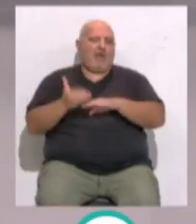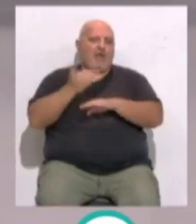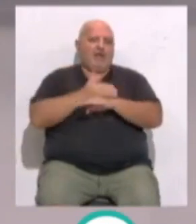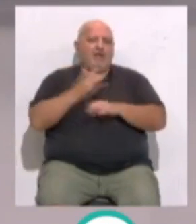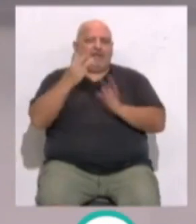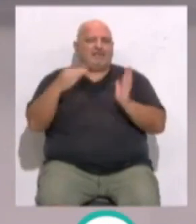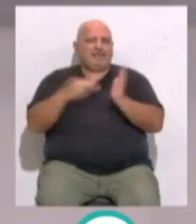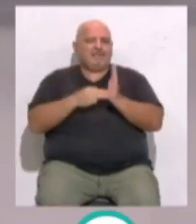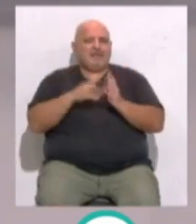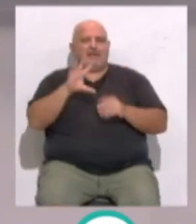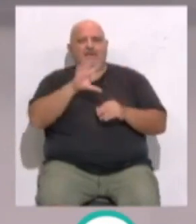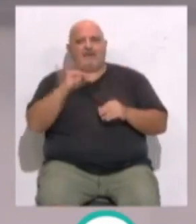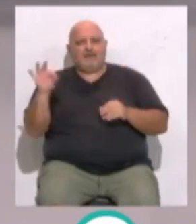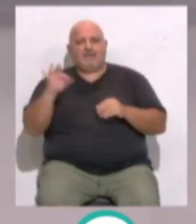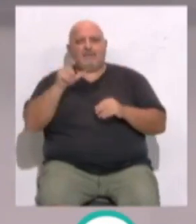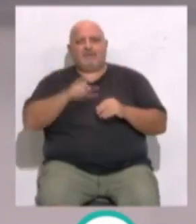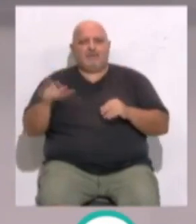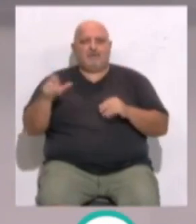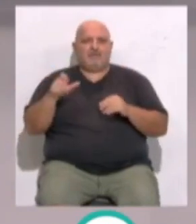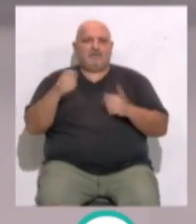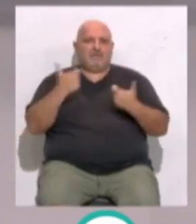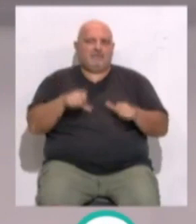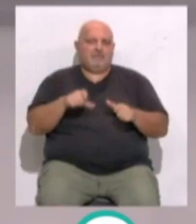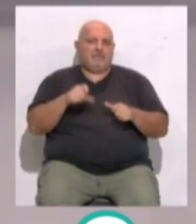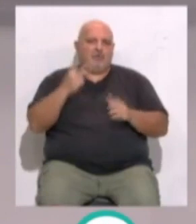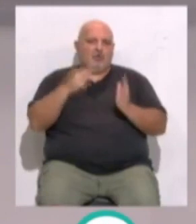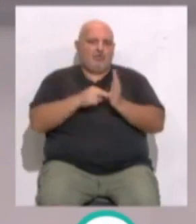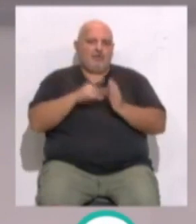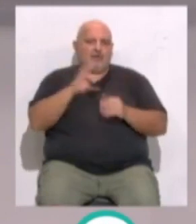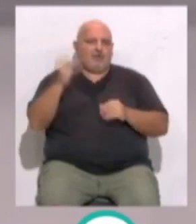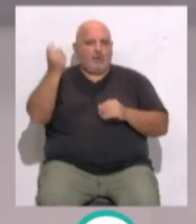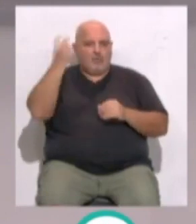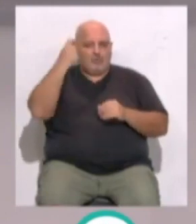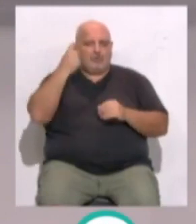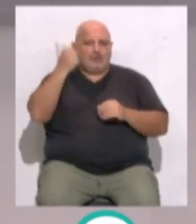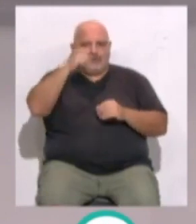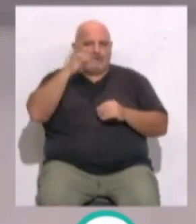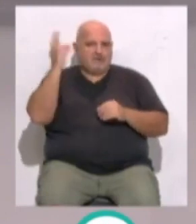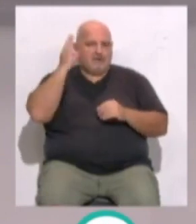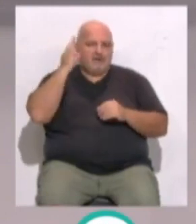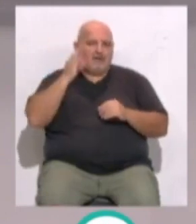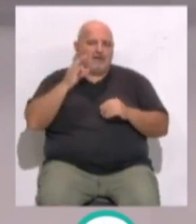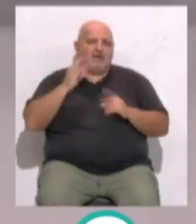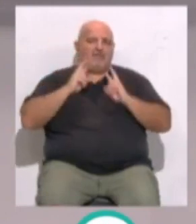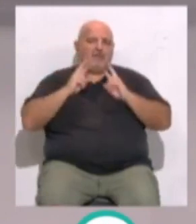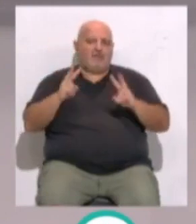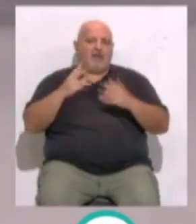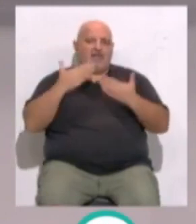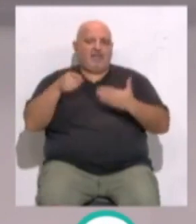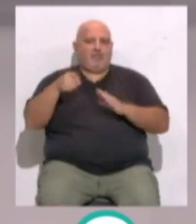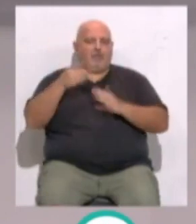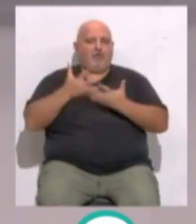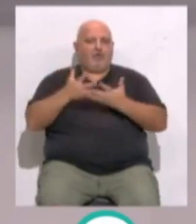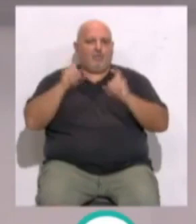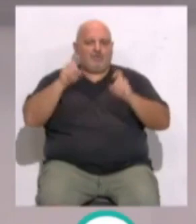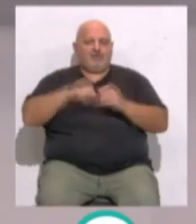más de 3.500 personas, entre ellos 2.500 alumnos y alumnos de la ciudad se han beneficiado de una